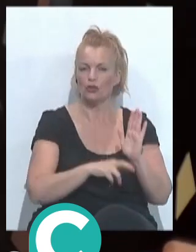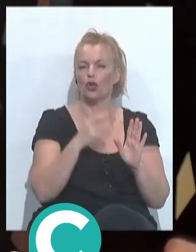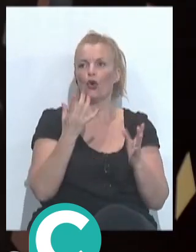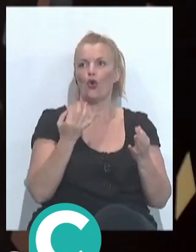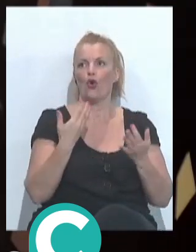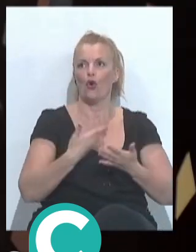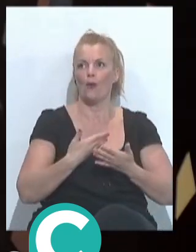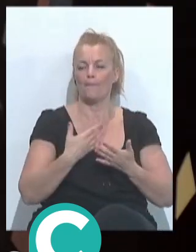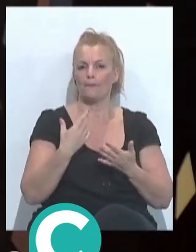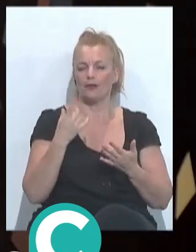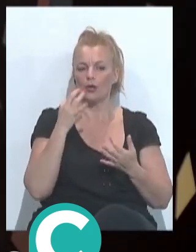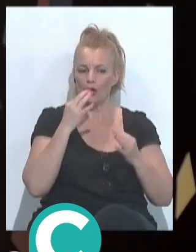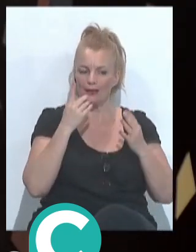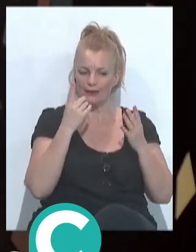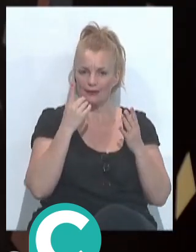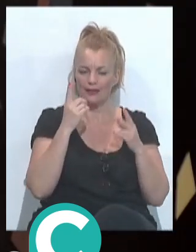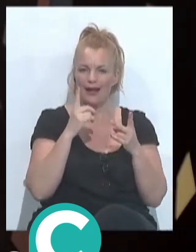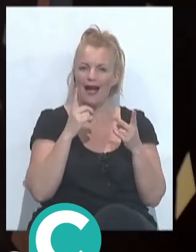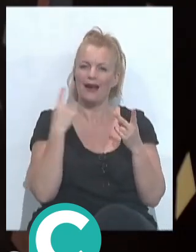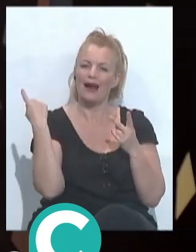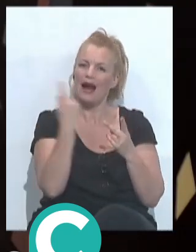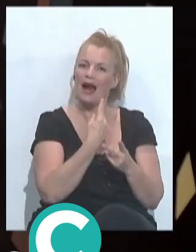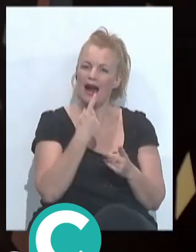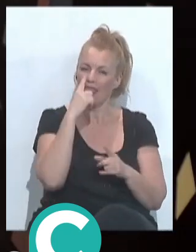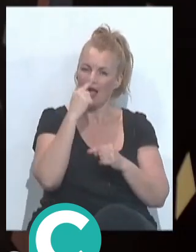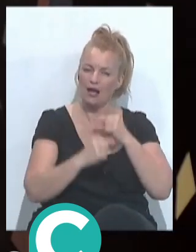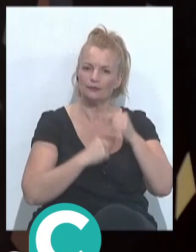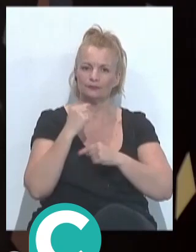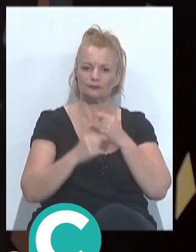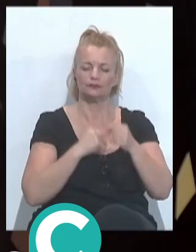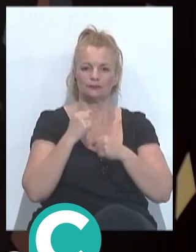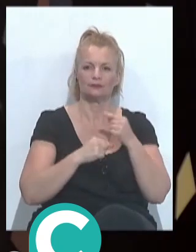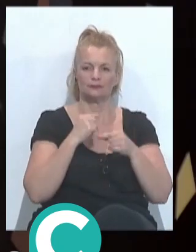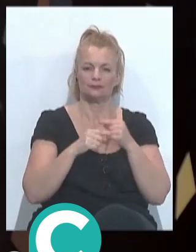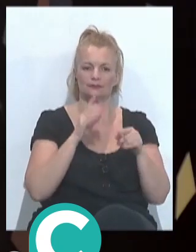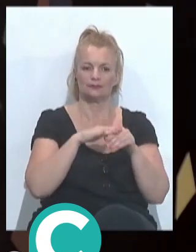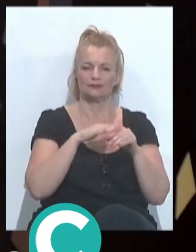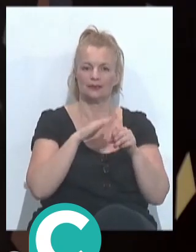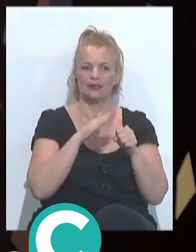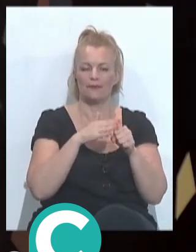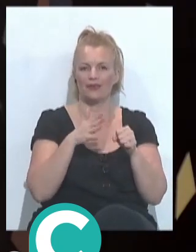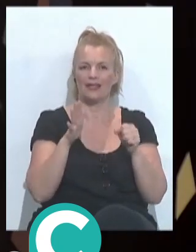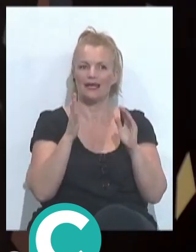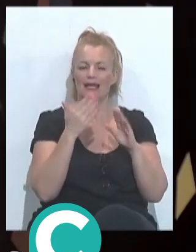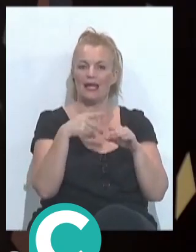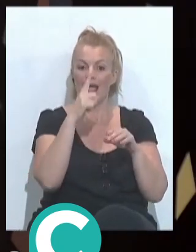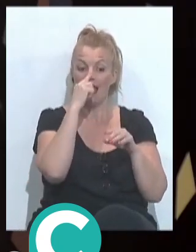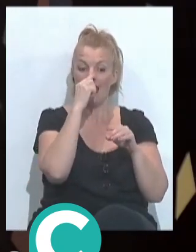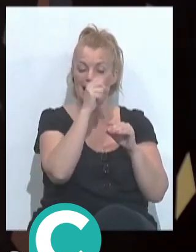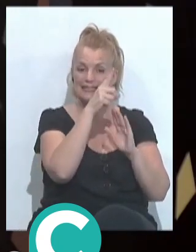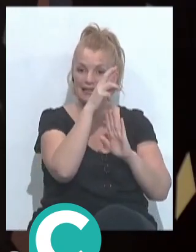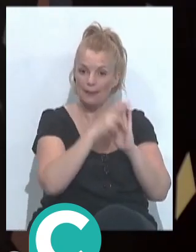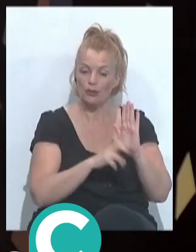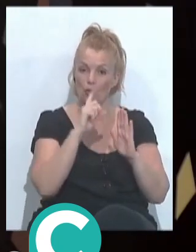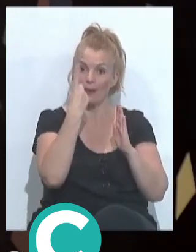tener... No que se tiene que contar con ellos pero que, claro, cada año se va parcheando ese reglamento. Yo digo siempre que el primer año que participes